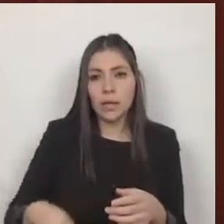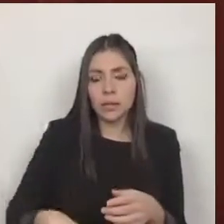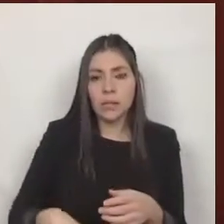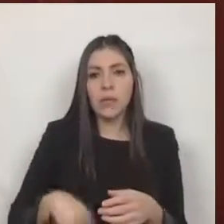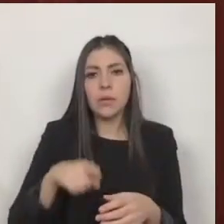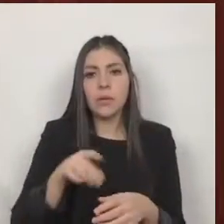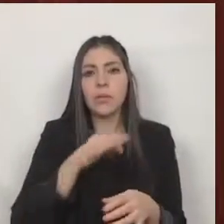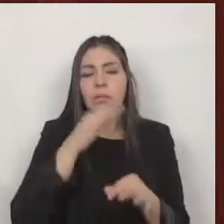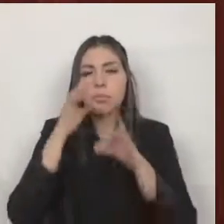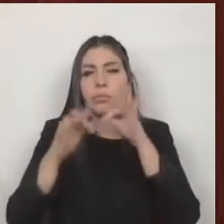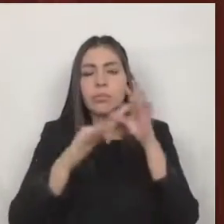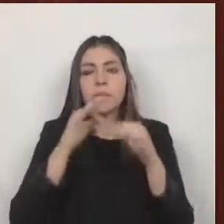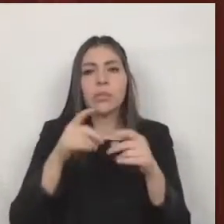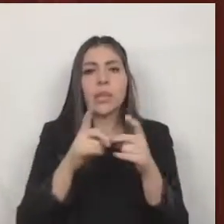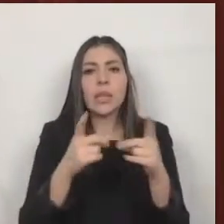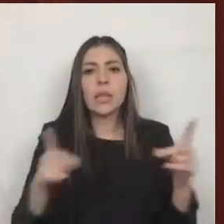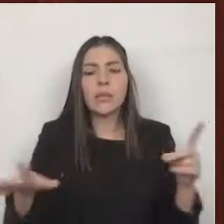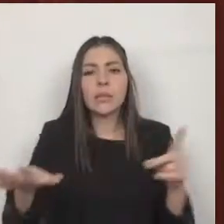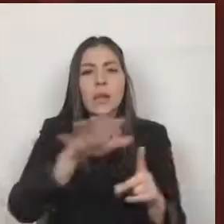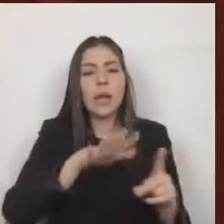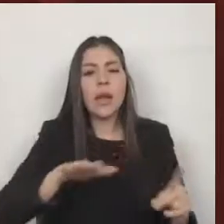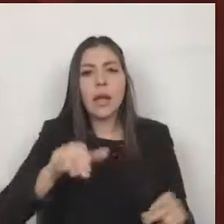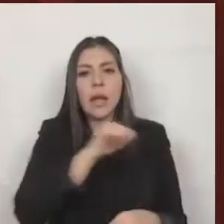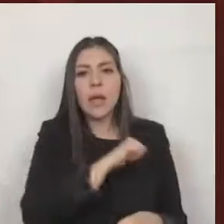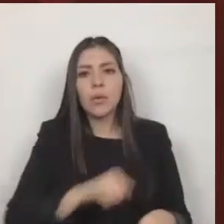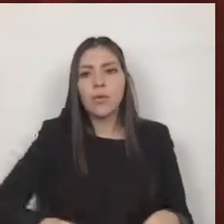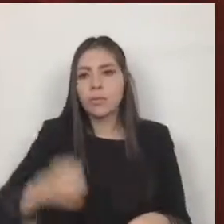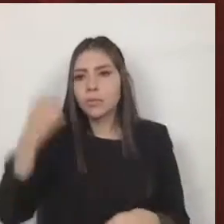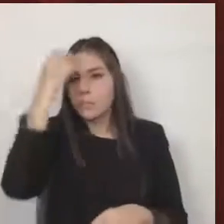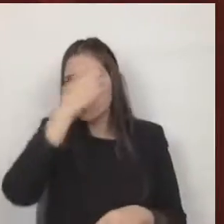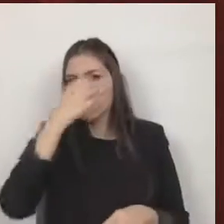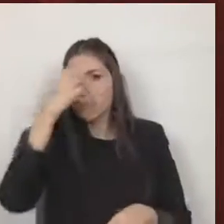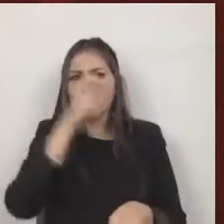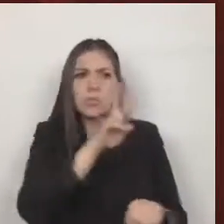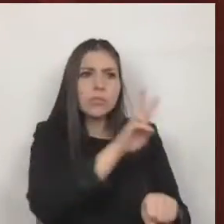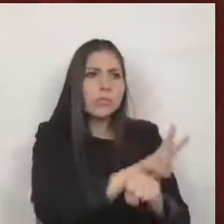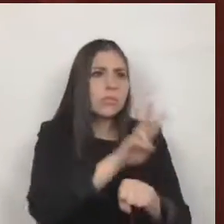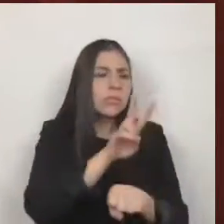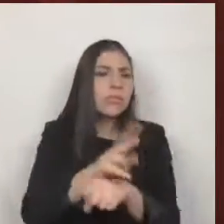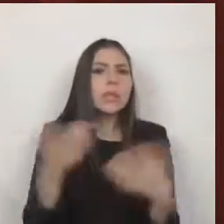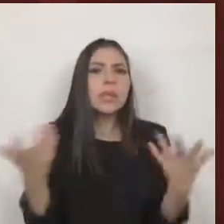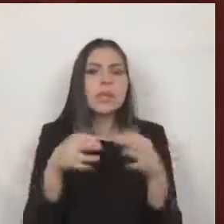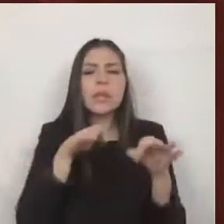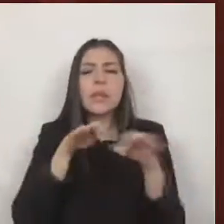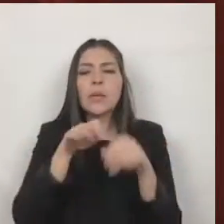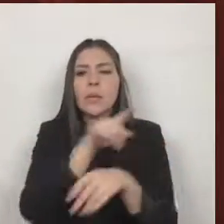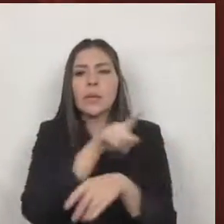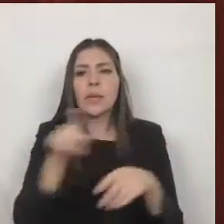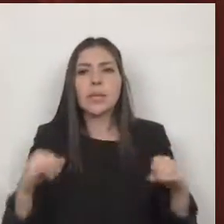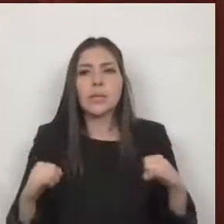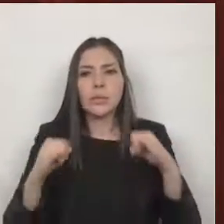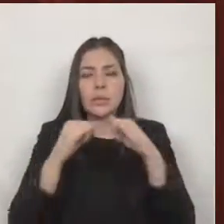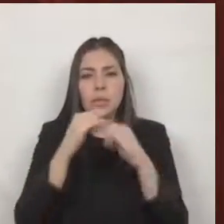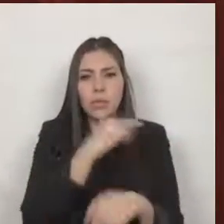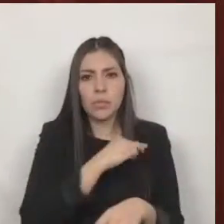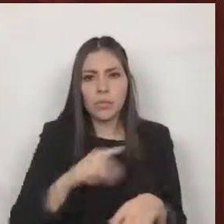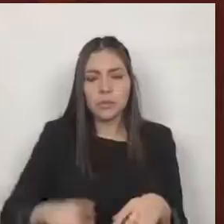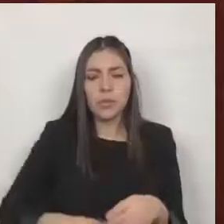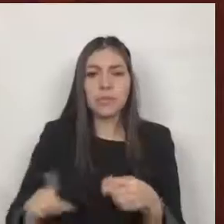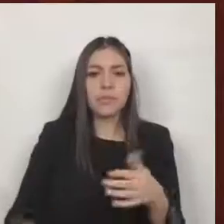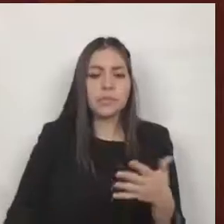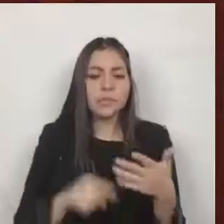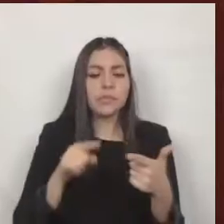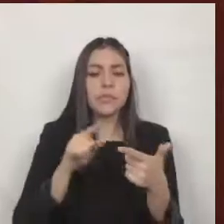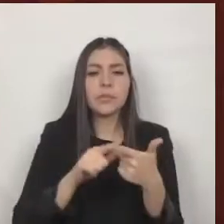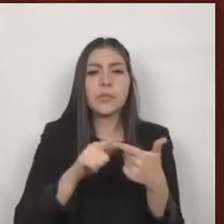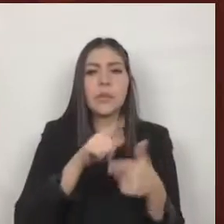ayuntamiento vigilando las funciones de los institutos municipales siete la participación ciudadana ocho